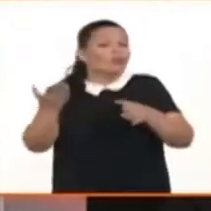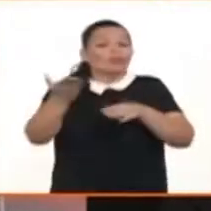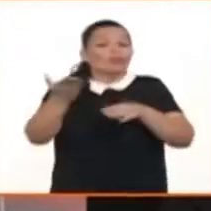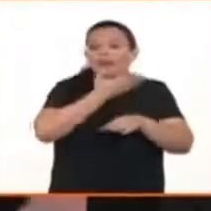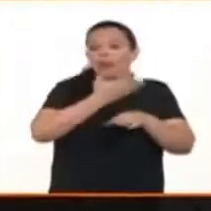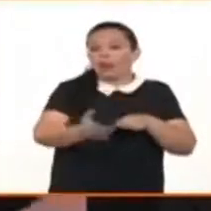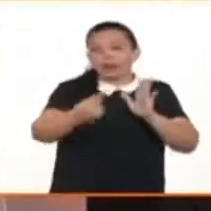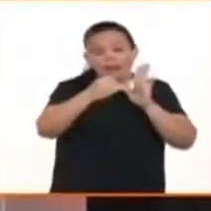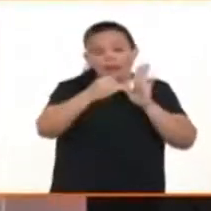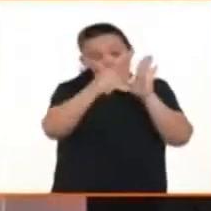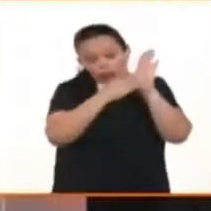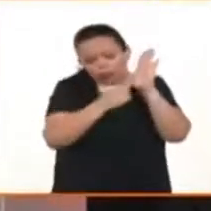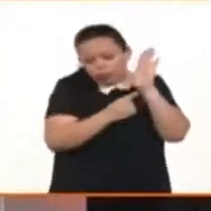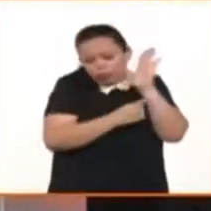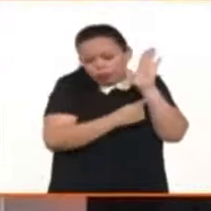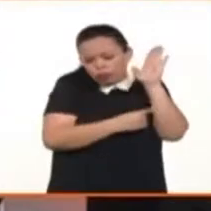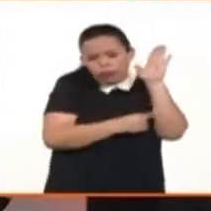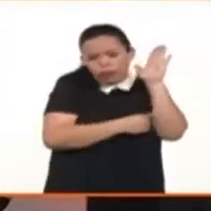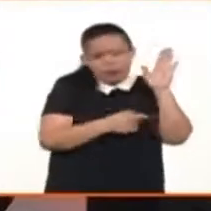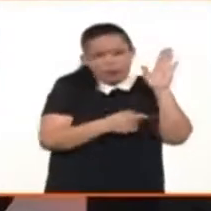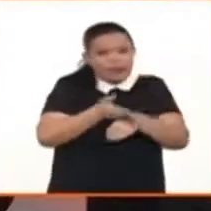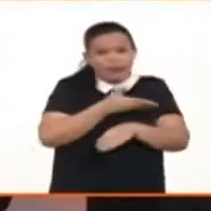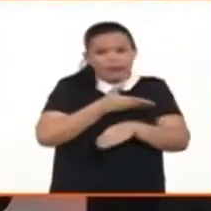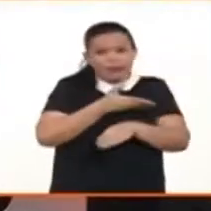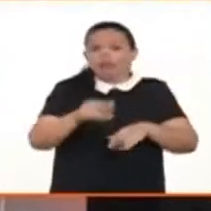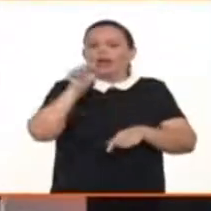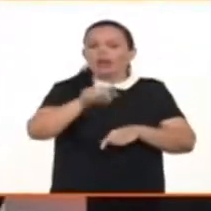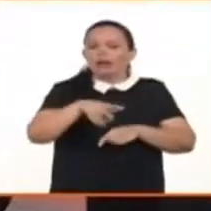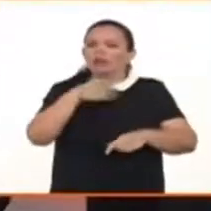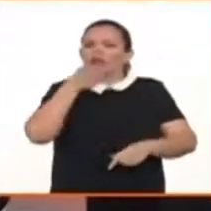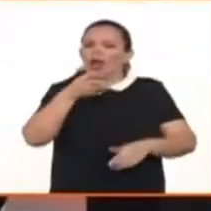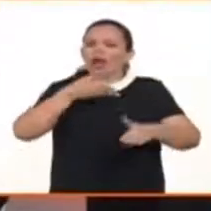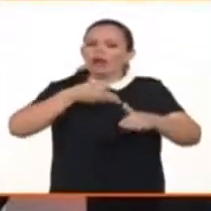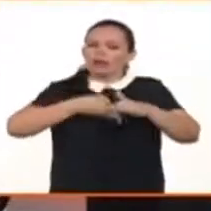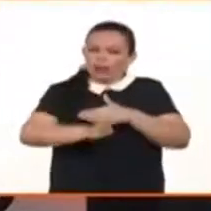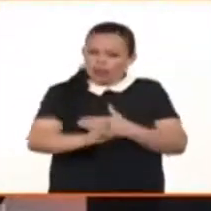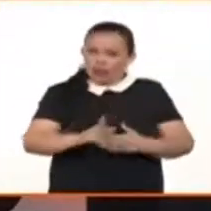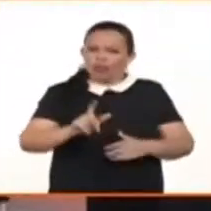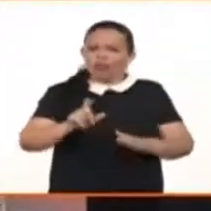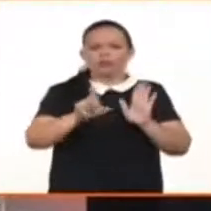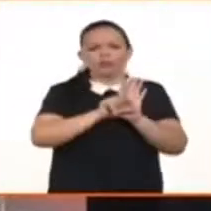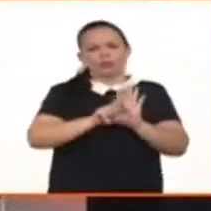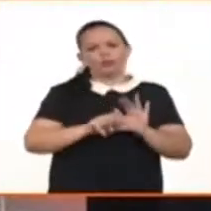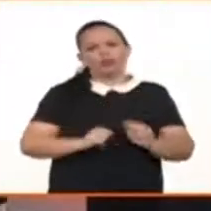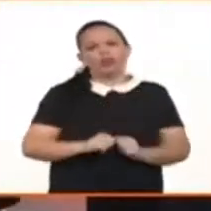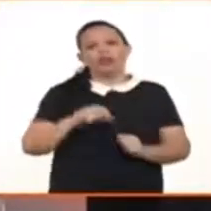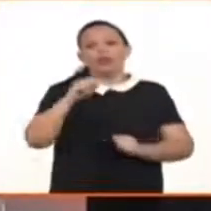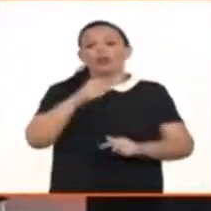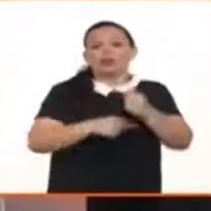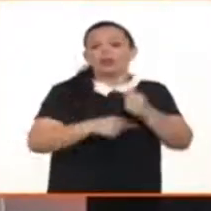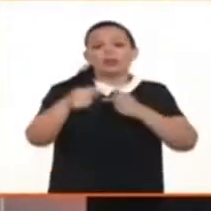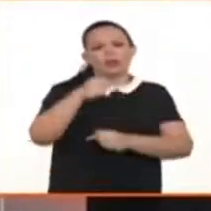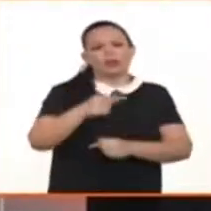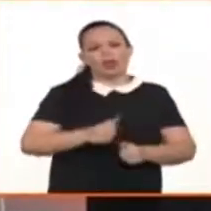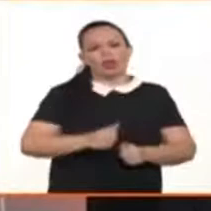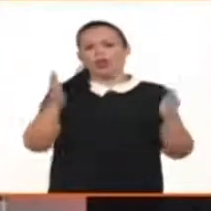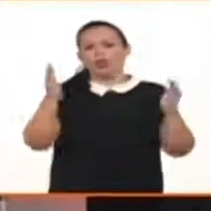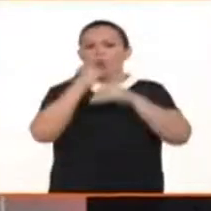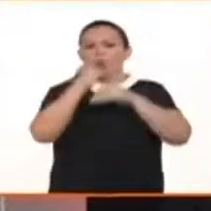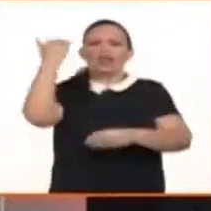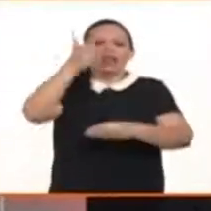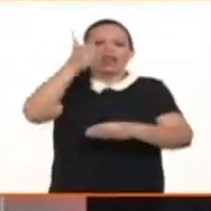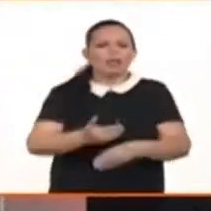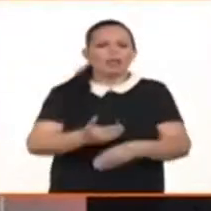tienen límites para que ellas puedan acceder. Eso es un principio importantísimo, que no haya límites por condiciones humanas, por